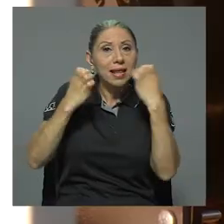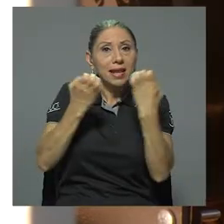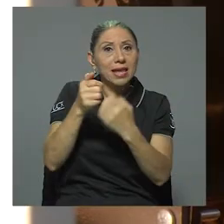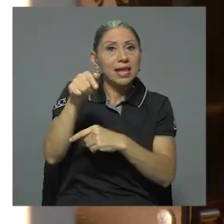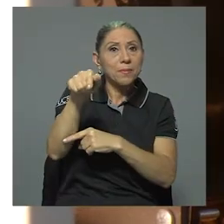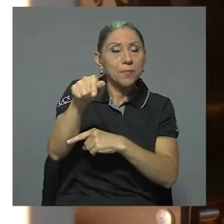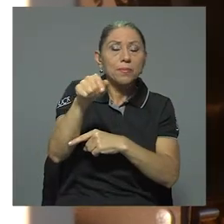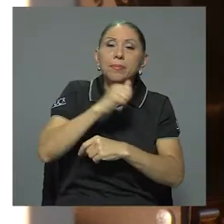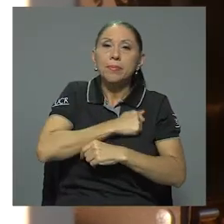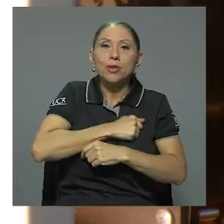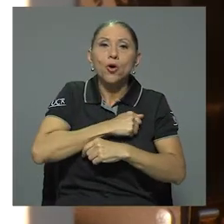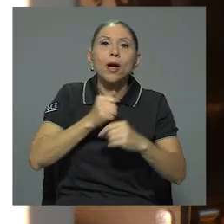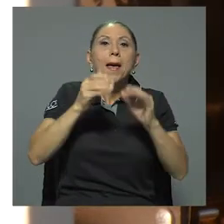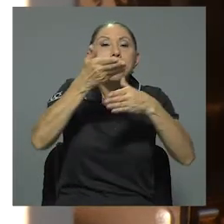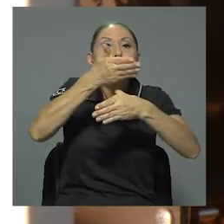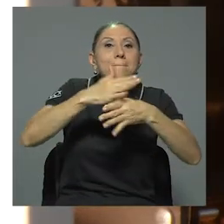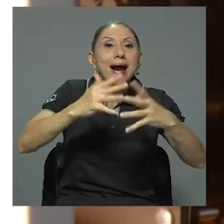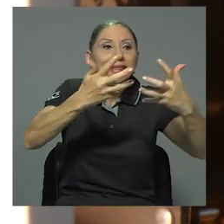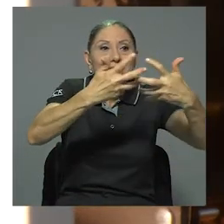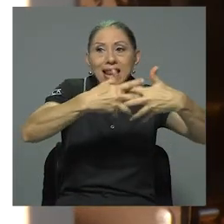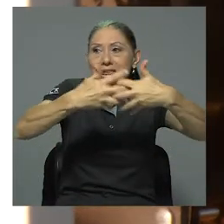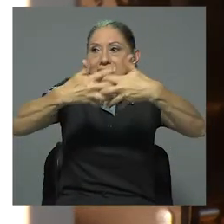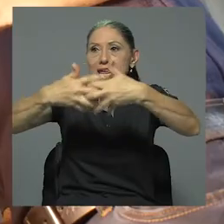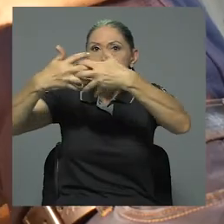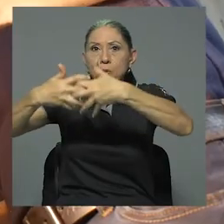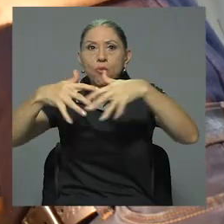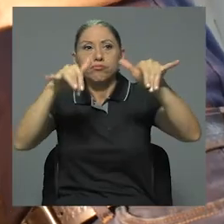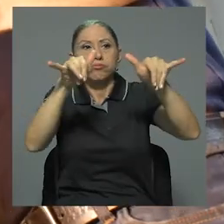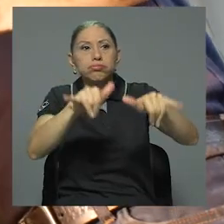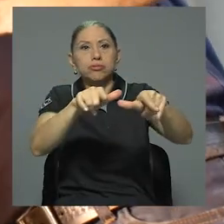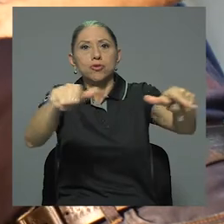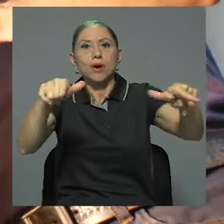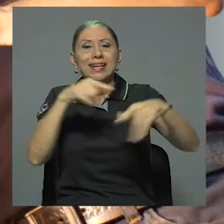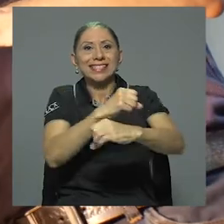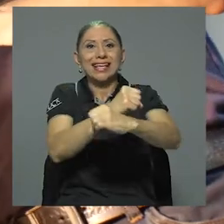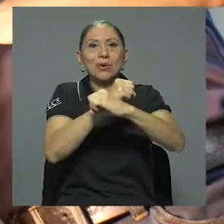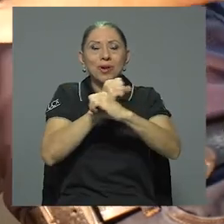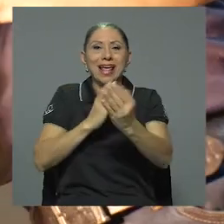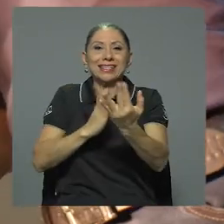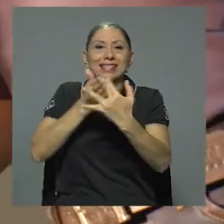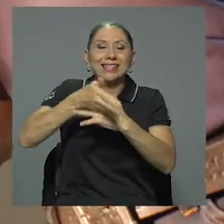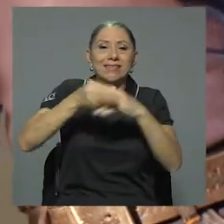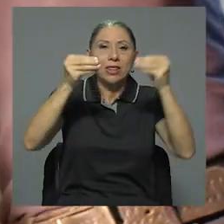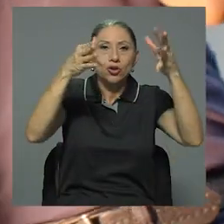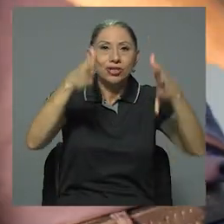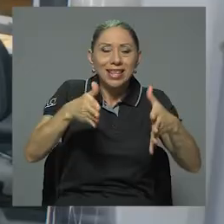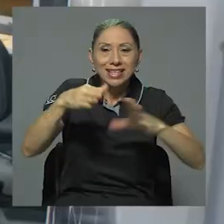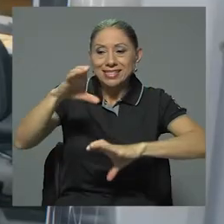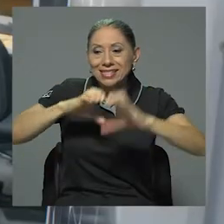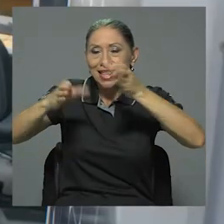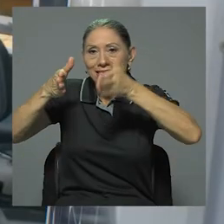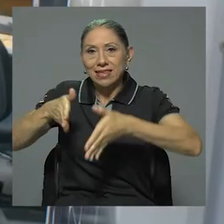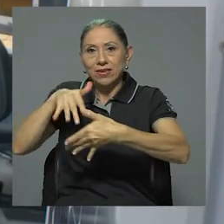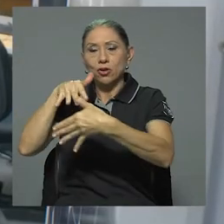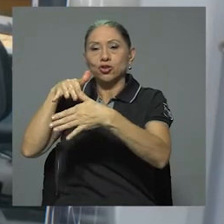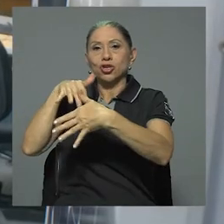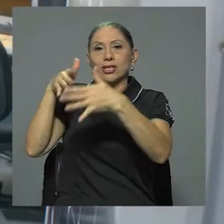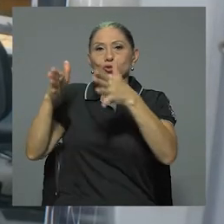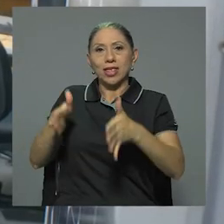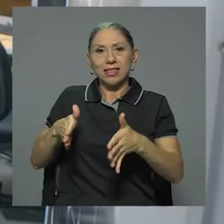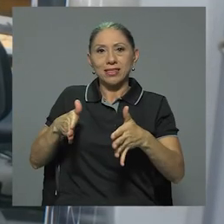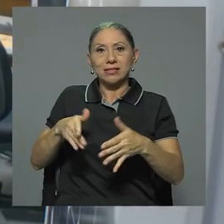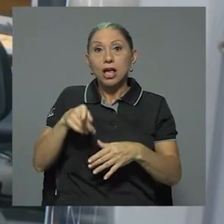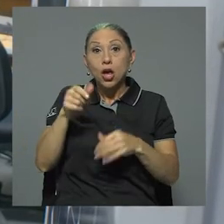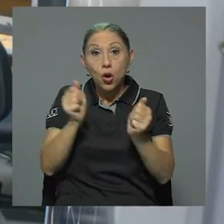fue colocado en una ubicación segura y accesible para docentes, científicos y estudiantes. Esto permitirá